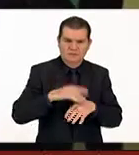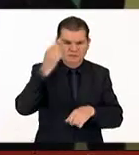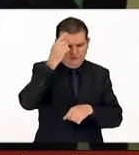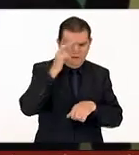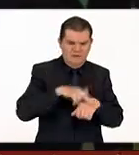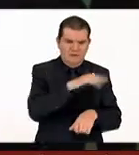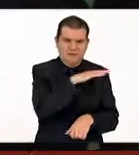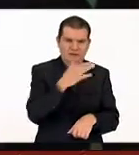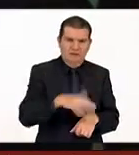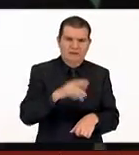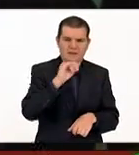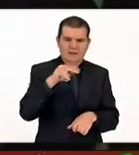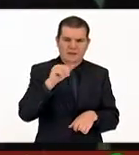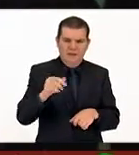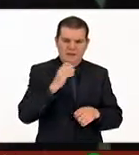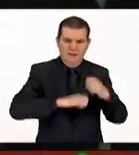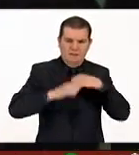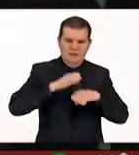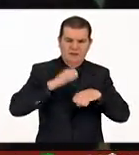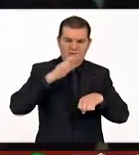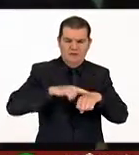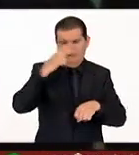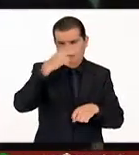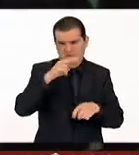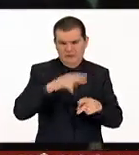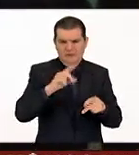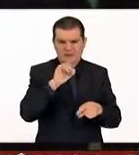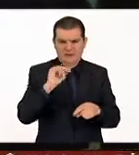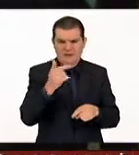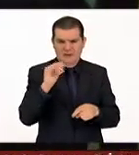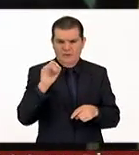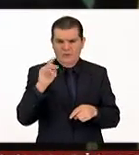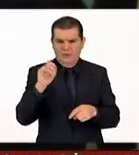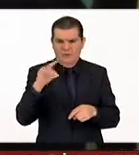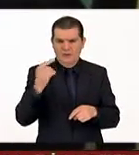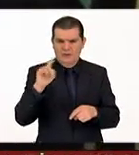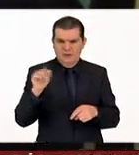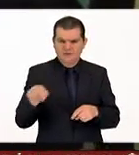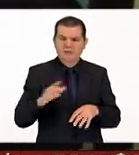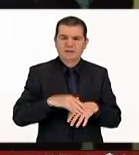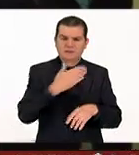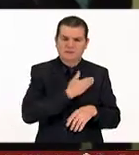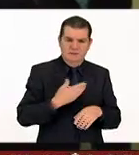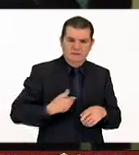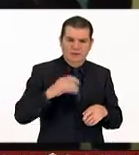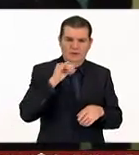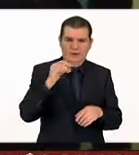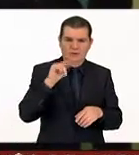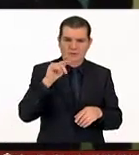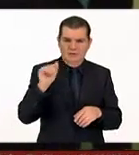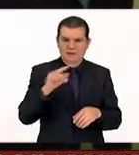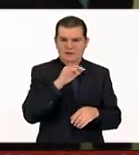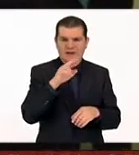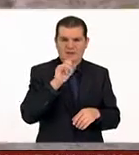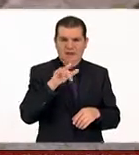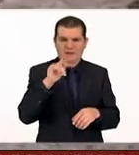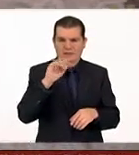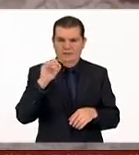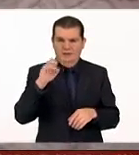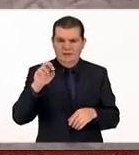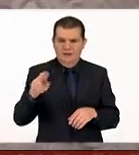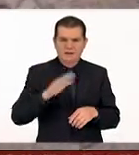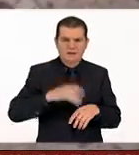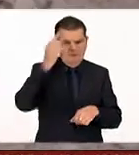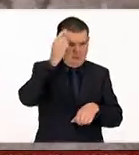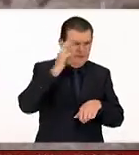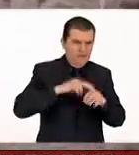directora general de Lina el embajador de México en el Reino Unido Diego Gómez Pickering el presidente del CONACULTA Rafael Tobari de Teresa y